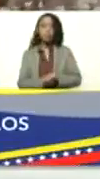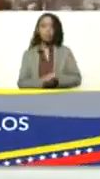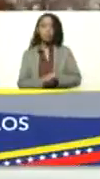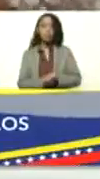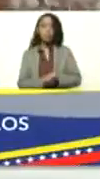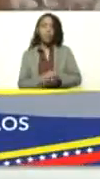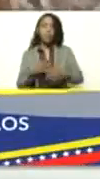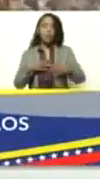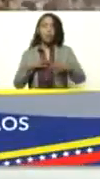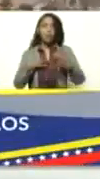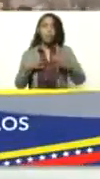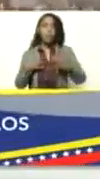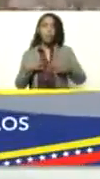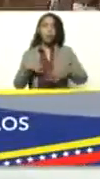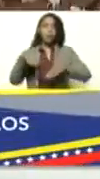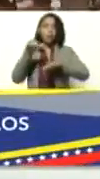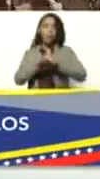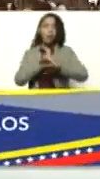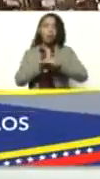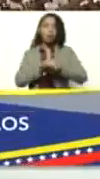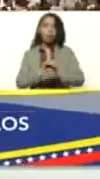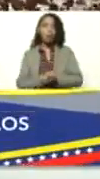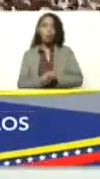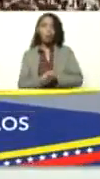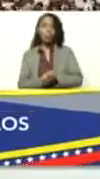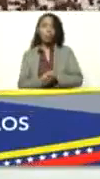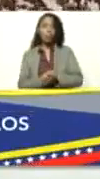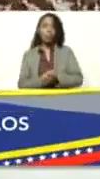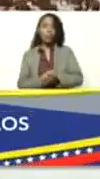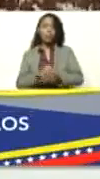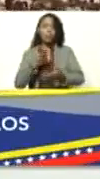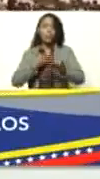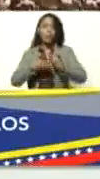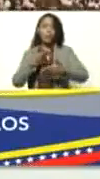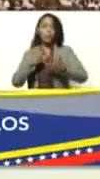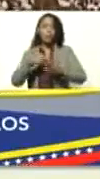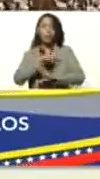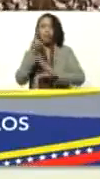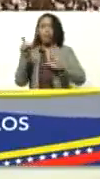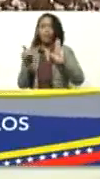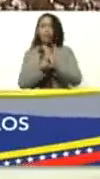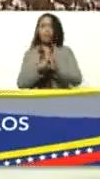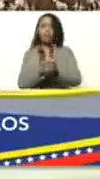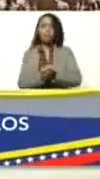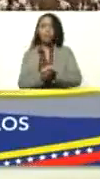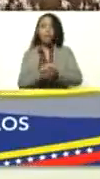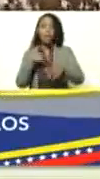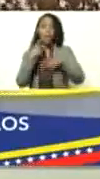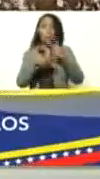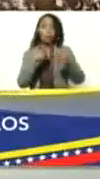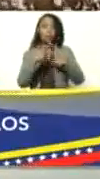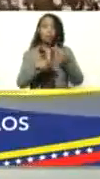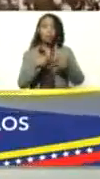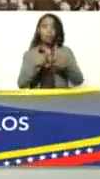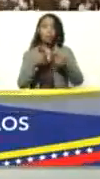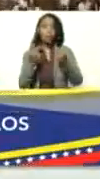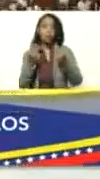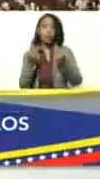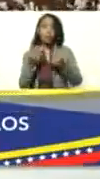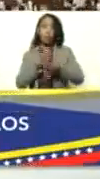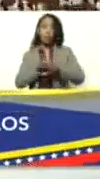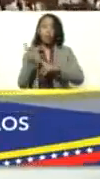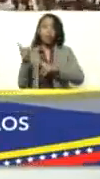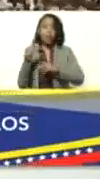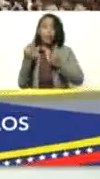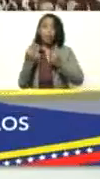ropa zapatos bienes servicios en general y que produce riqueza porque hay una